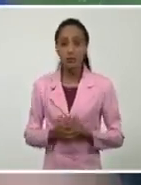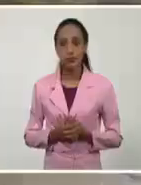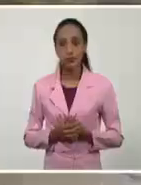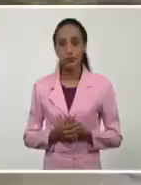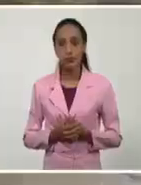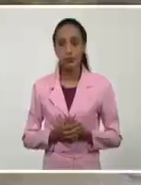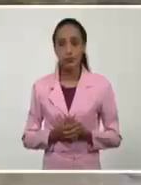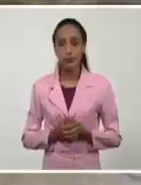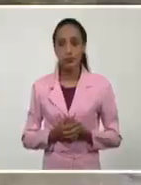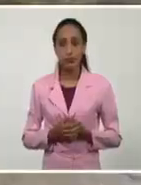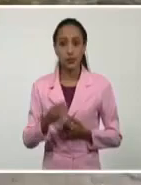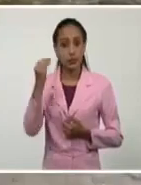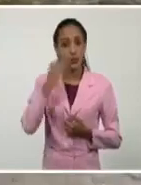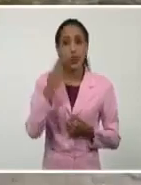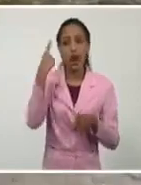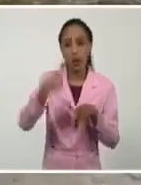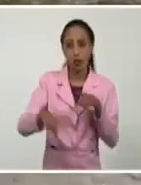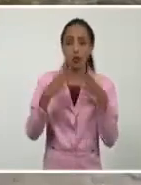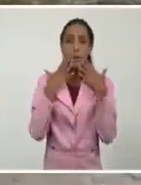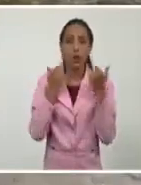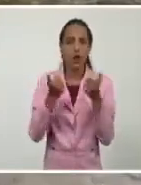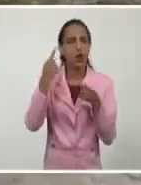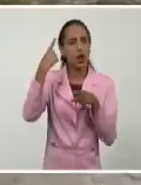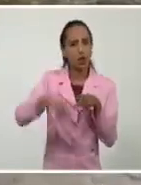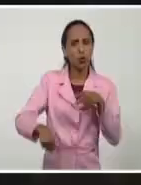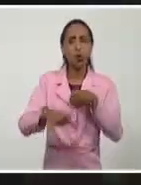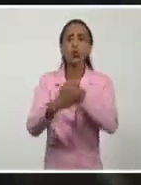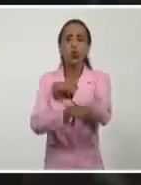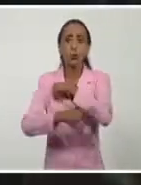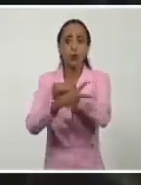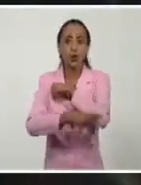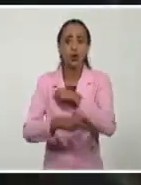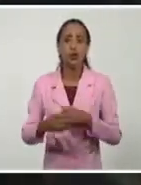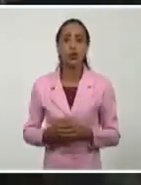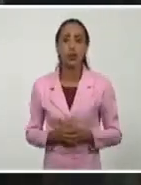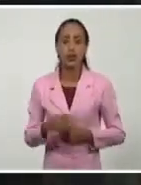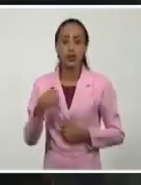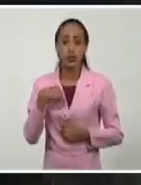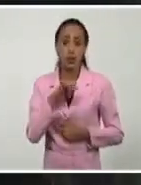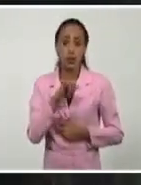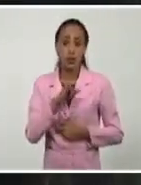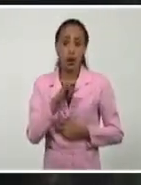pero sé que existen otros mejores en otros países. Creo que tengo mucha fuerza,